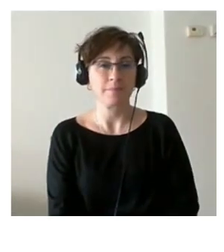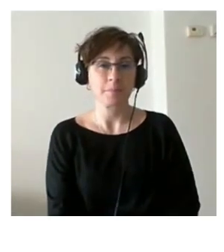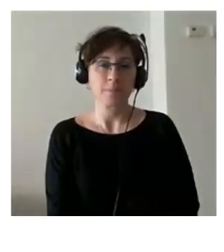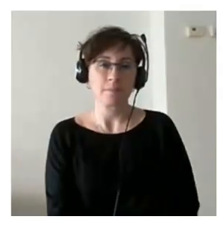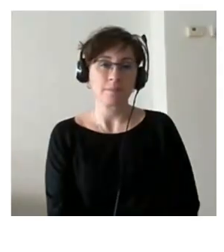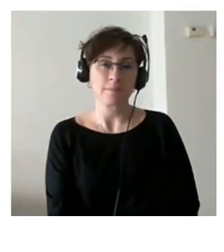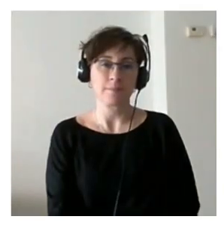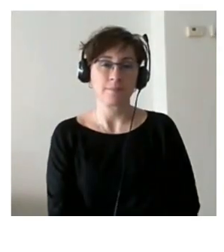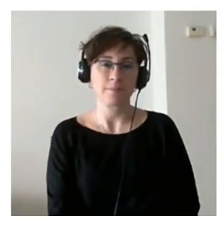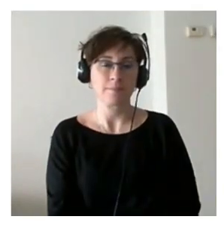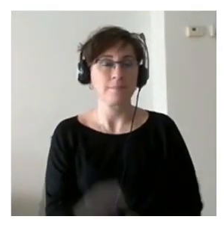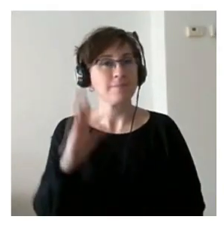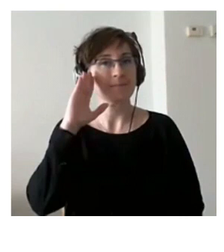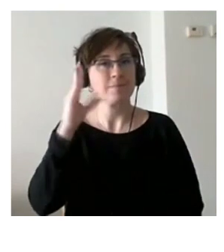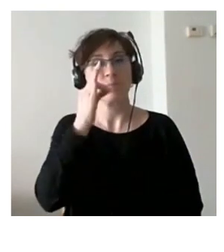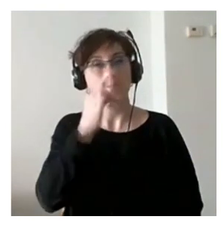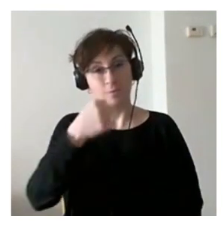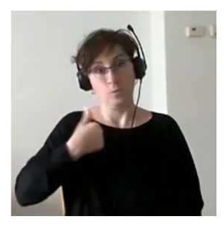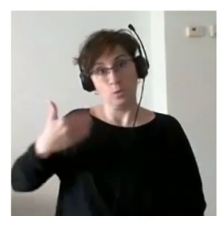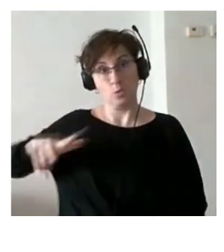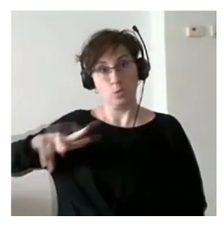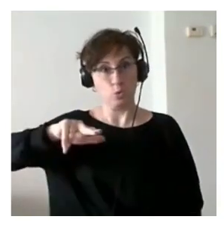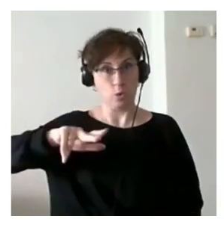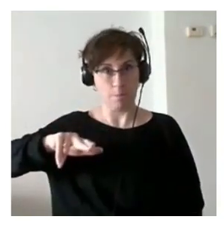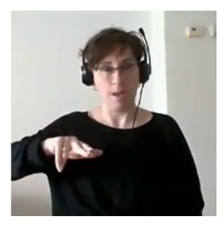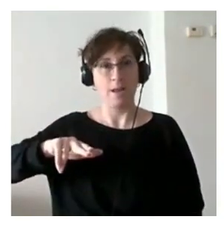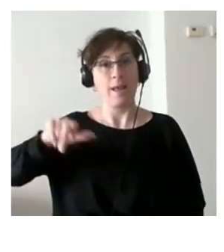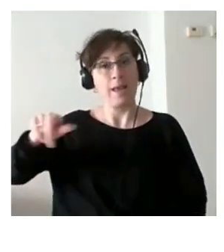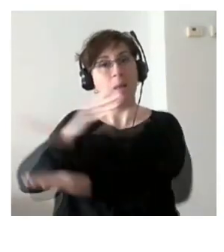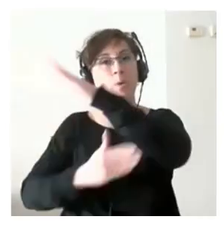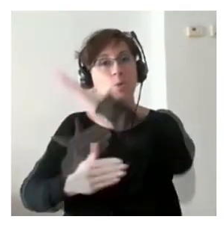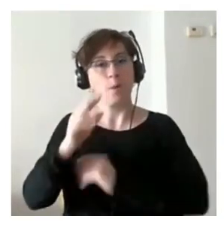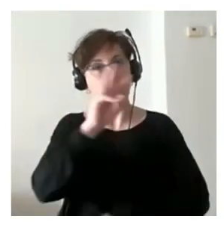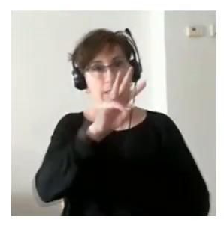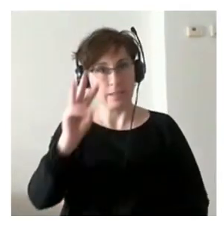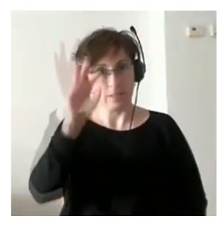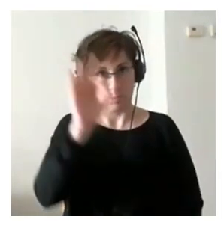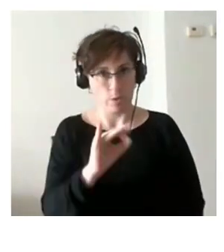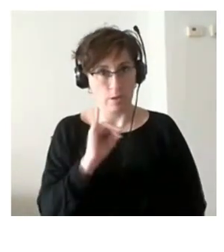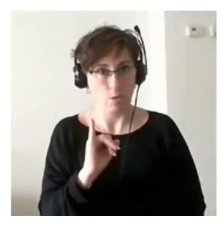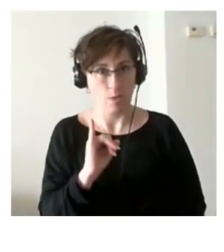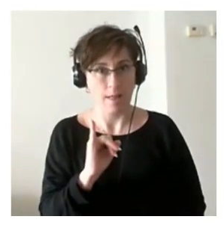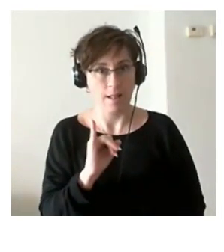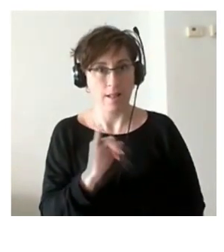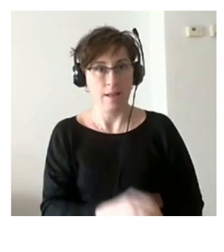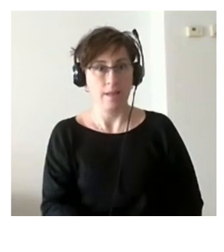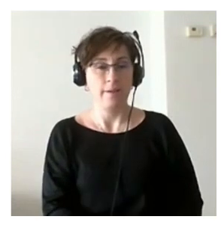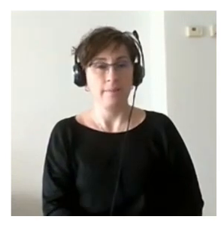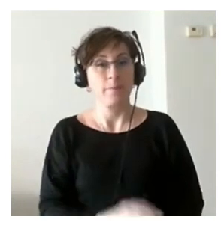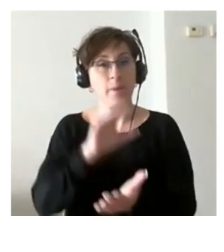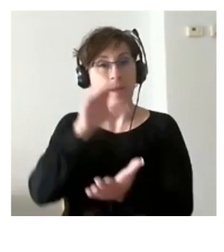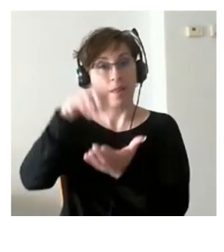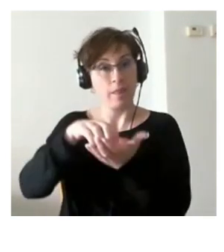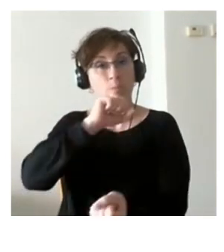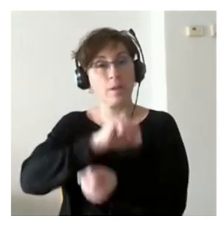hola buenas tardes a ver yo soy su hermana él tiene una minusvalía de un 33% desde el centro penitencia de Leonardo del